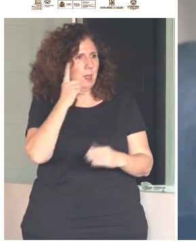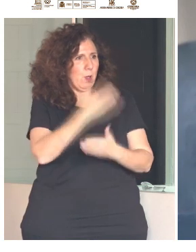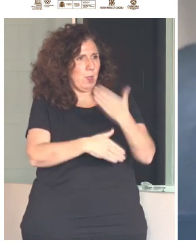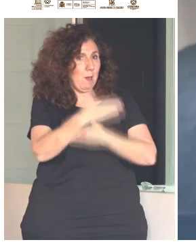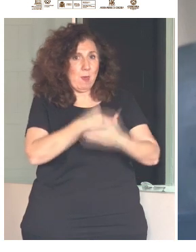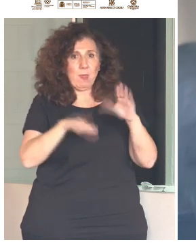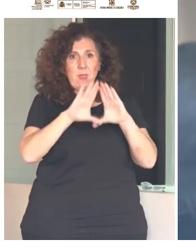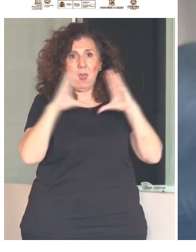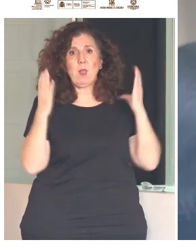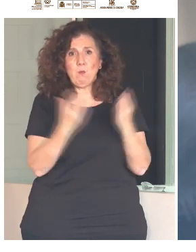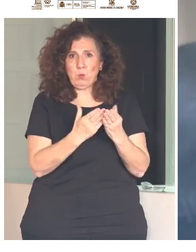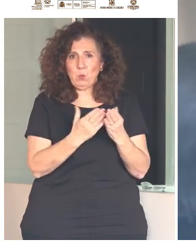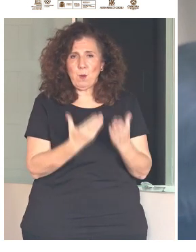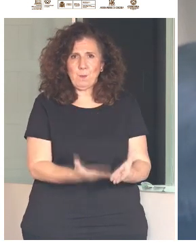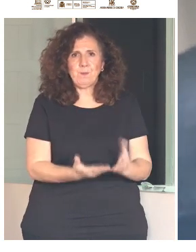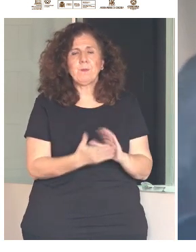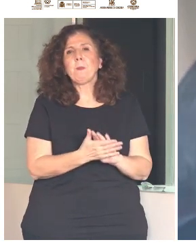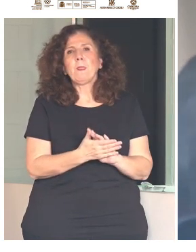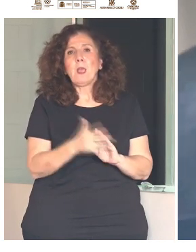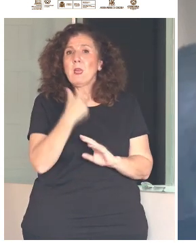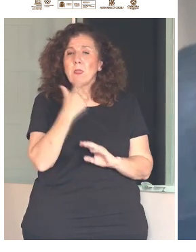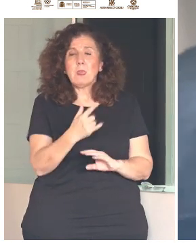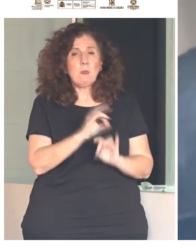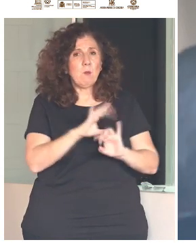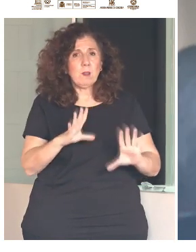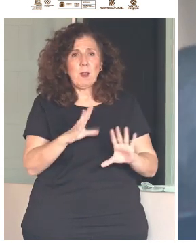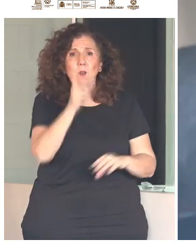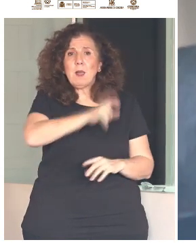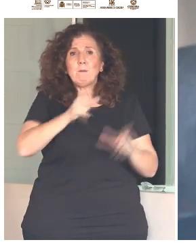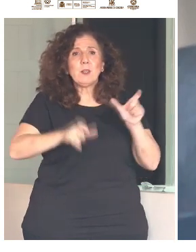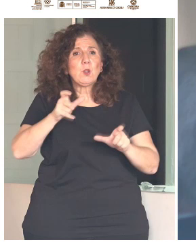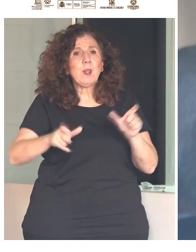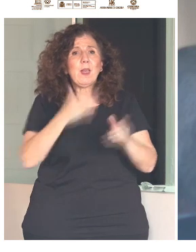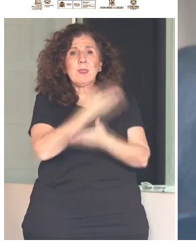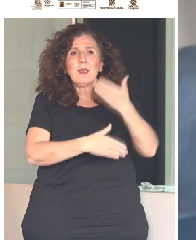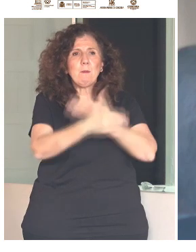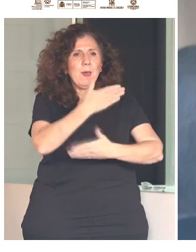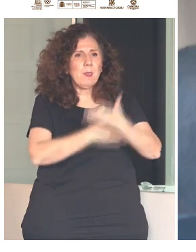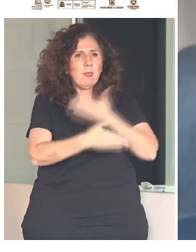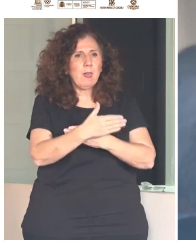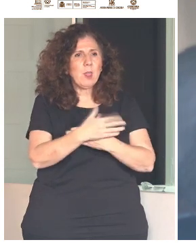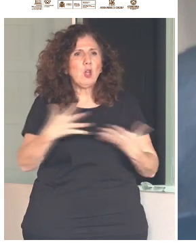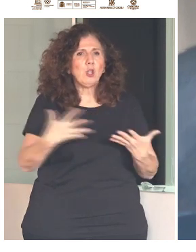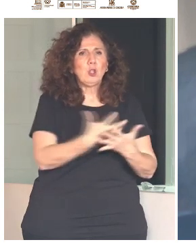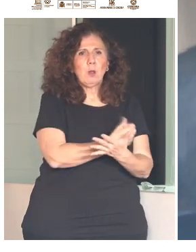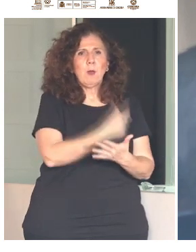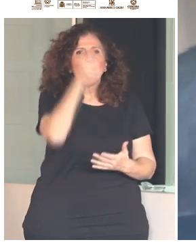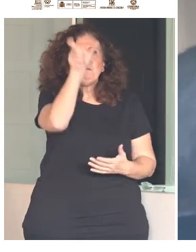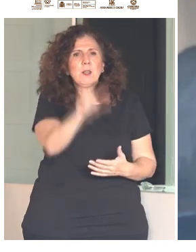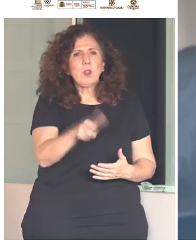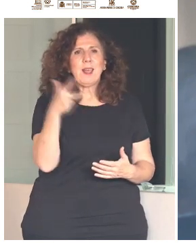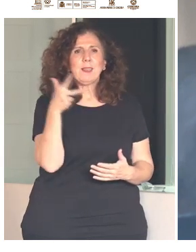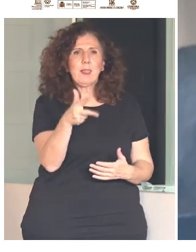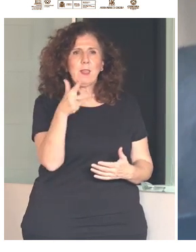nos dice, sin ambajes, que las personas con discapacidad somos sujetos con derechos, sujetos de